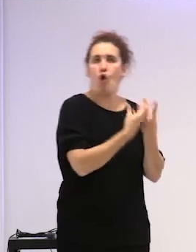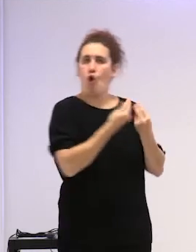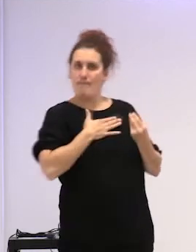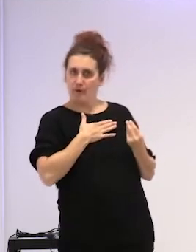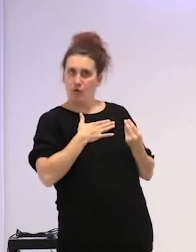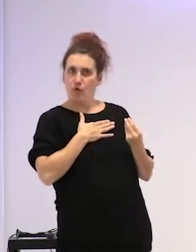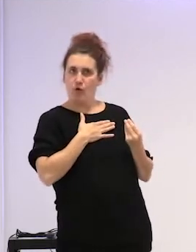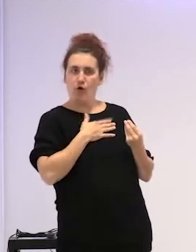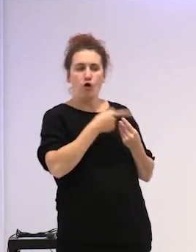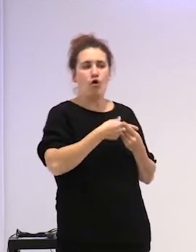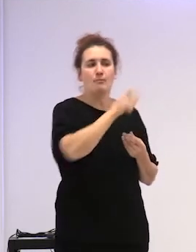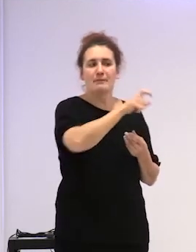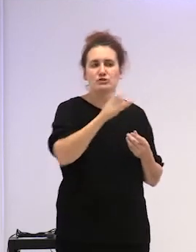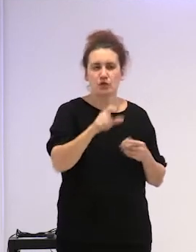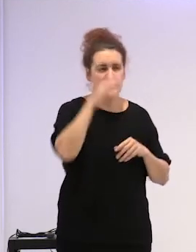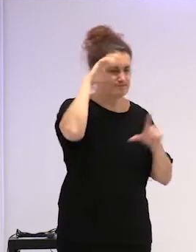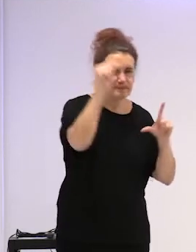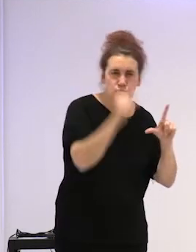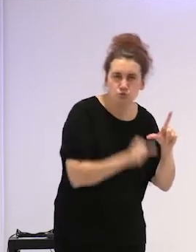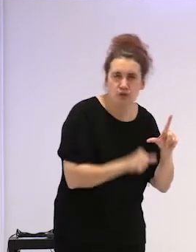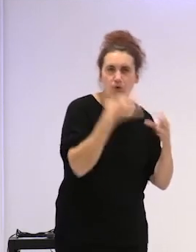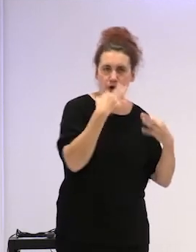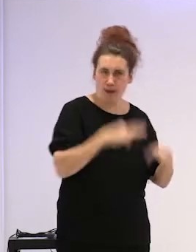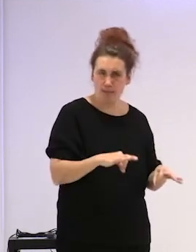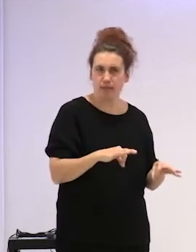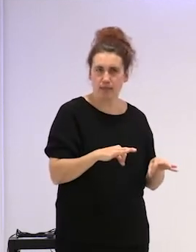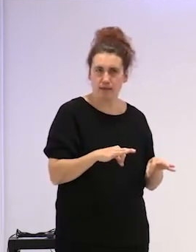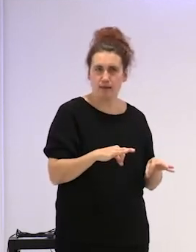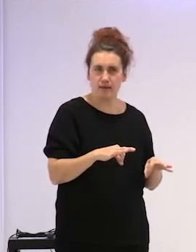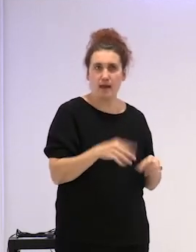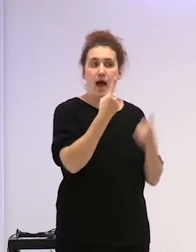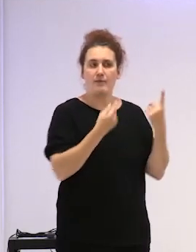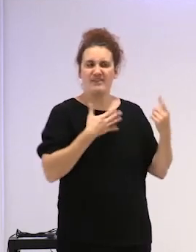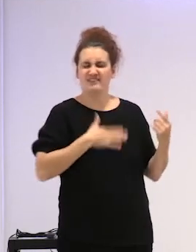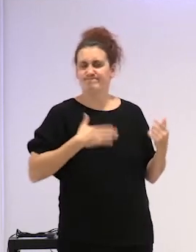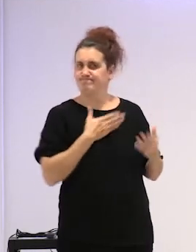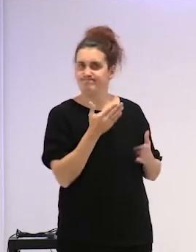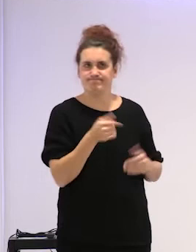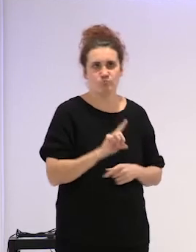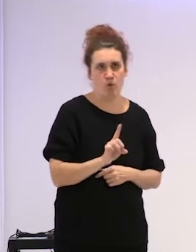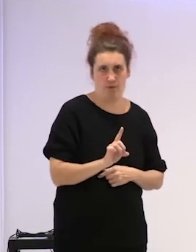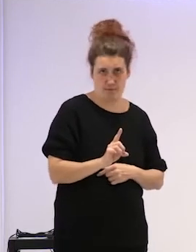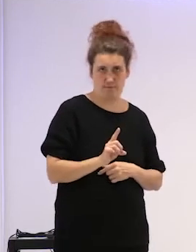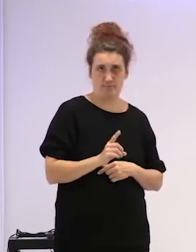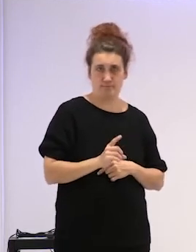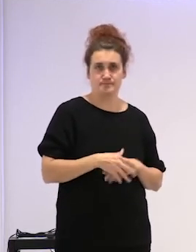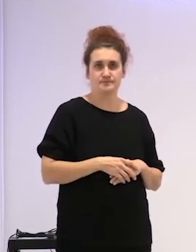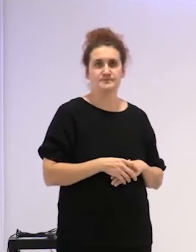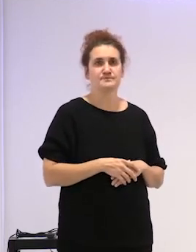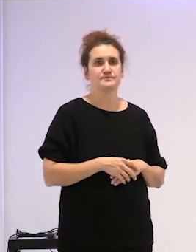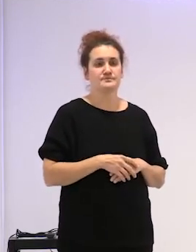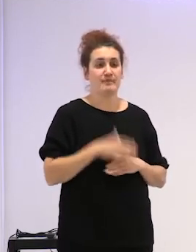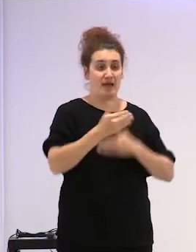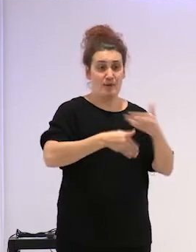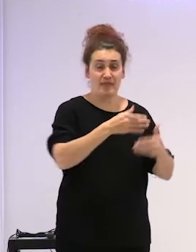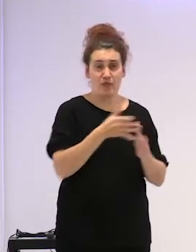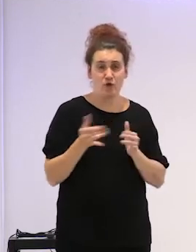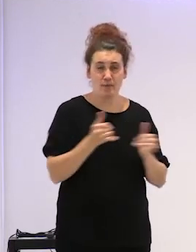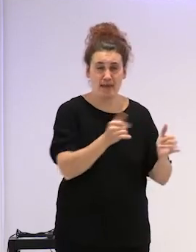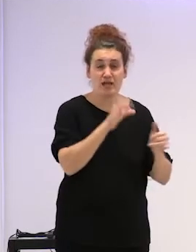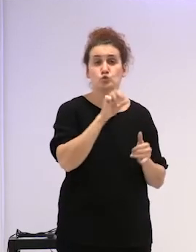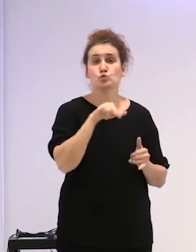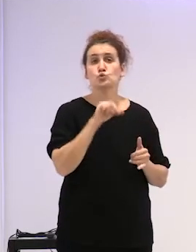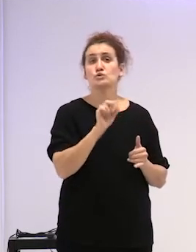escuchamos estas cosas que a veces nos incomodan. Avanzando por esta vía, Susana llega a la